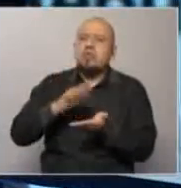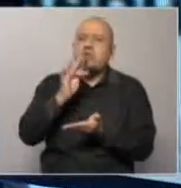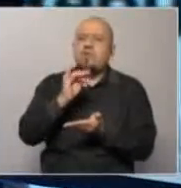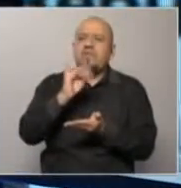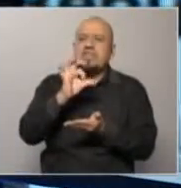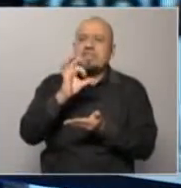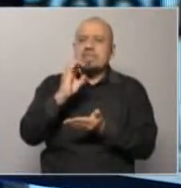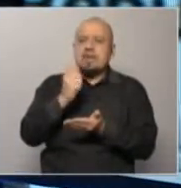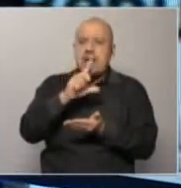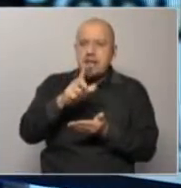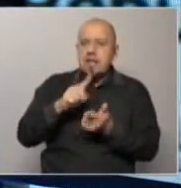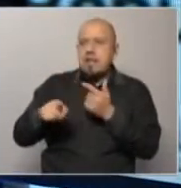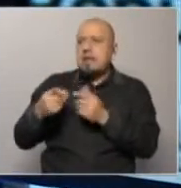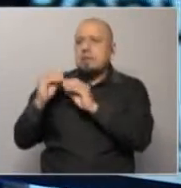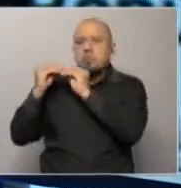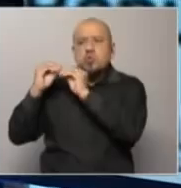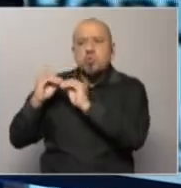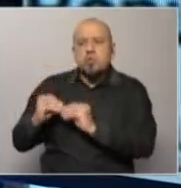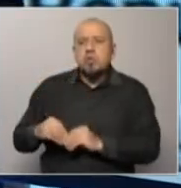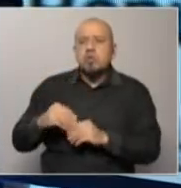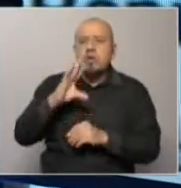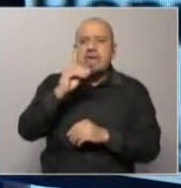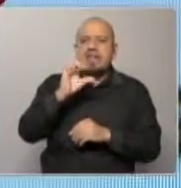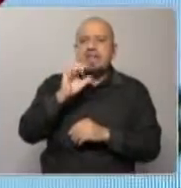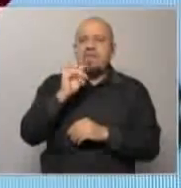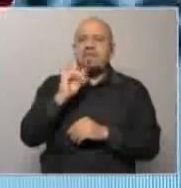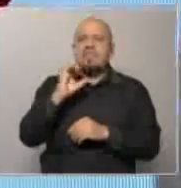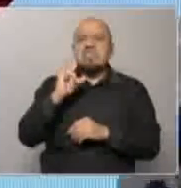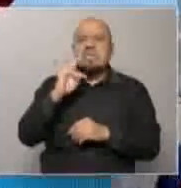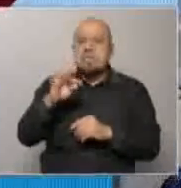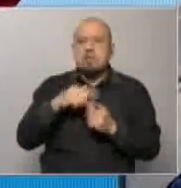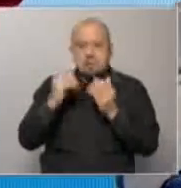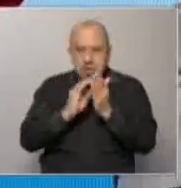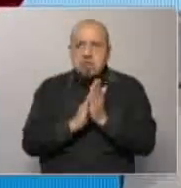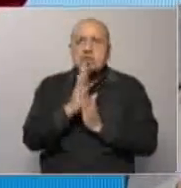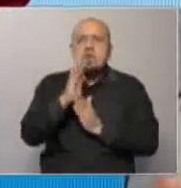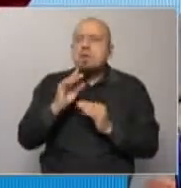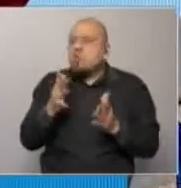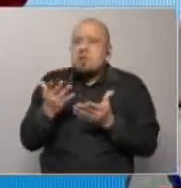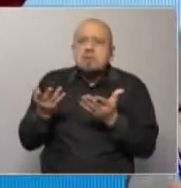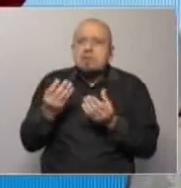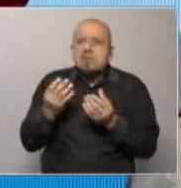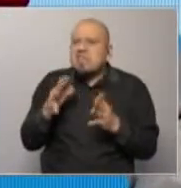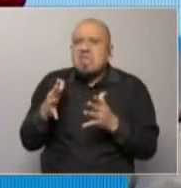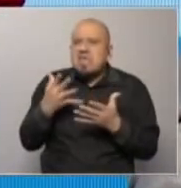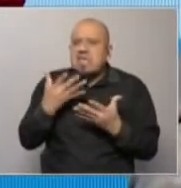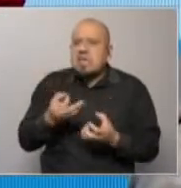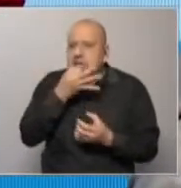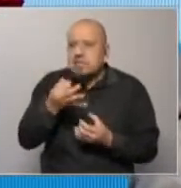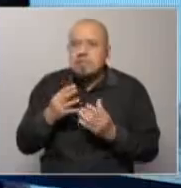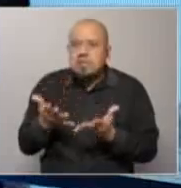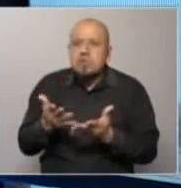lo mencionabas como que eventualmente si el déficit crecía tal iba a ser un problema ¿cuál es realmente bien esto? ¿Cómo se liga y cómo